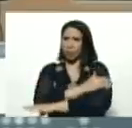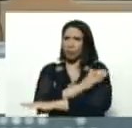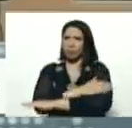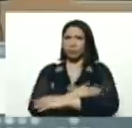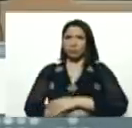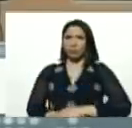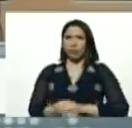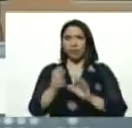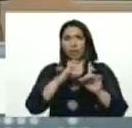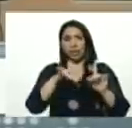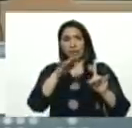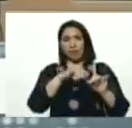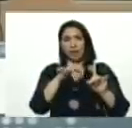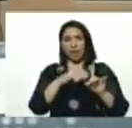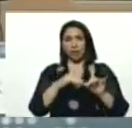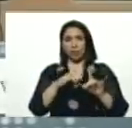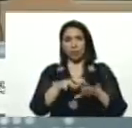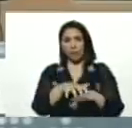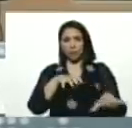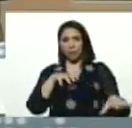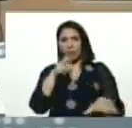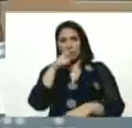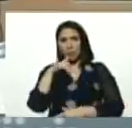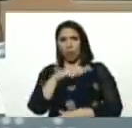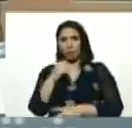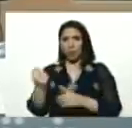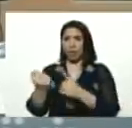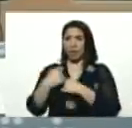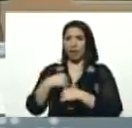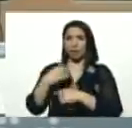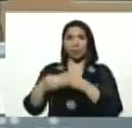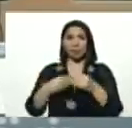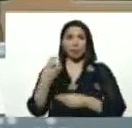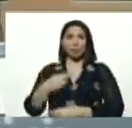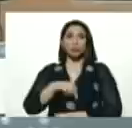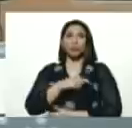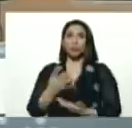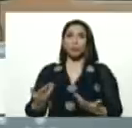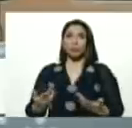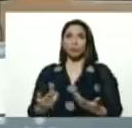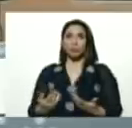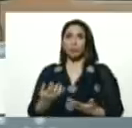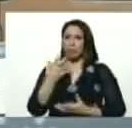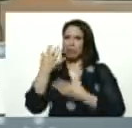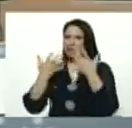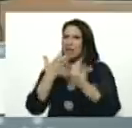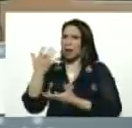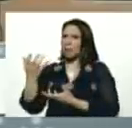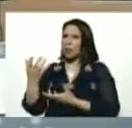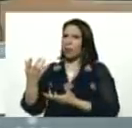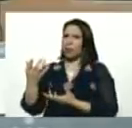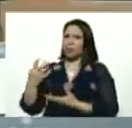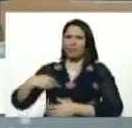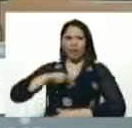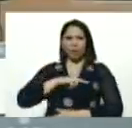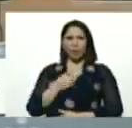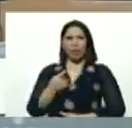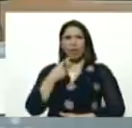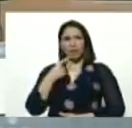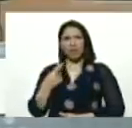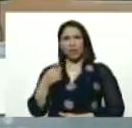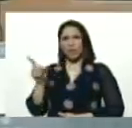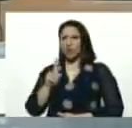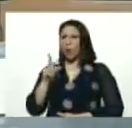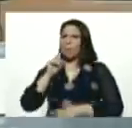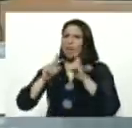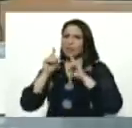Engañaron una parte del pueblo, y nos ganaron, ¿qué hicimos nosotros? Gritamos fraude, desconocimos el triunfo de ellos,